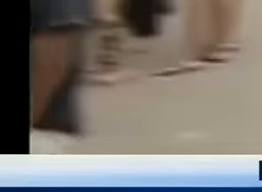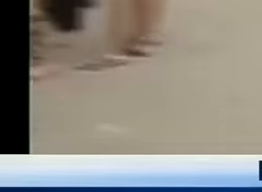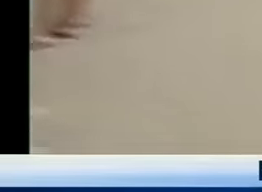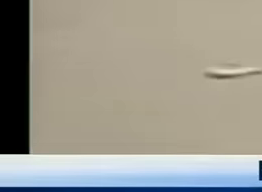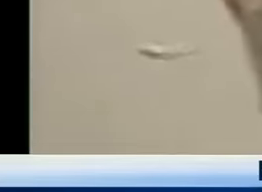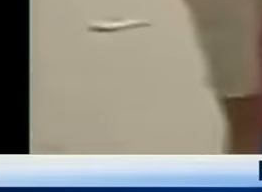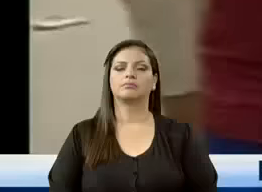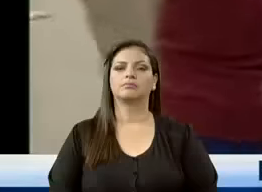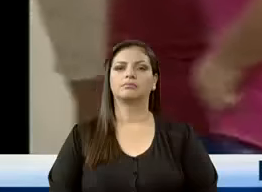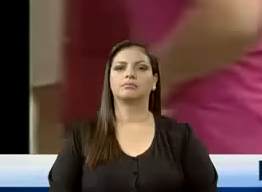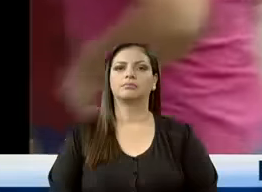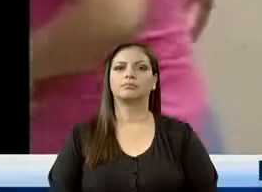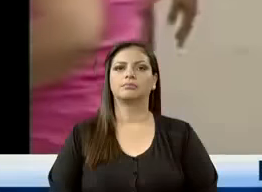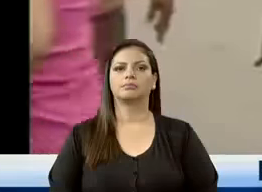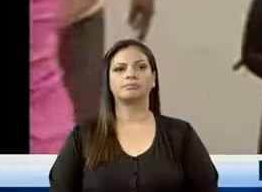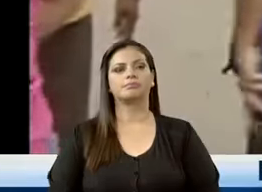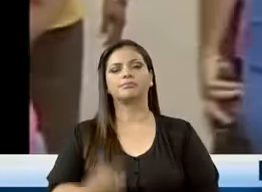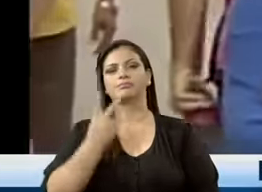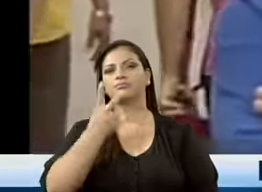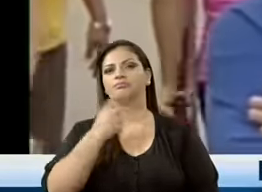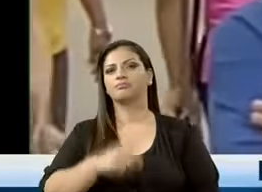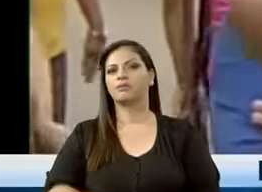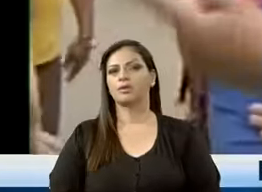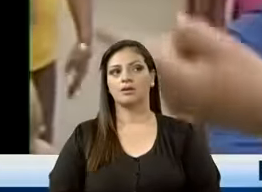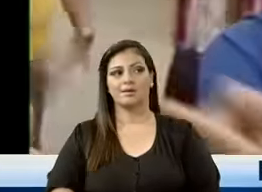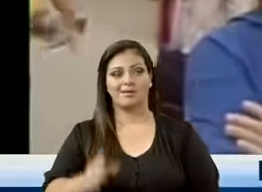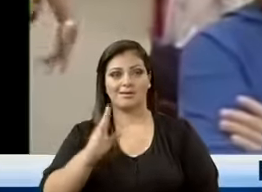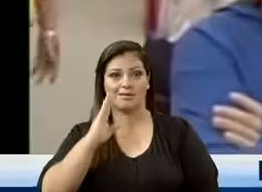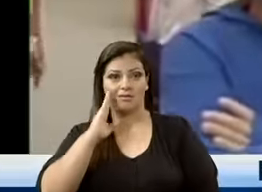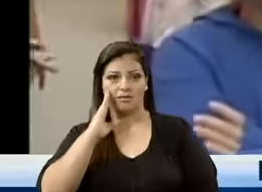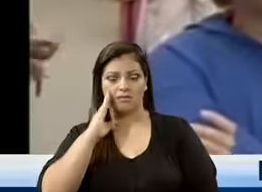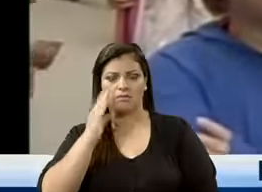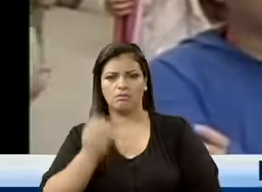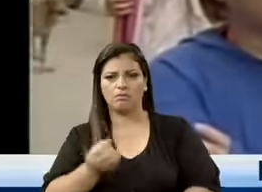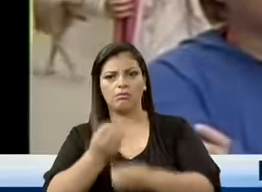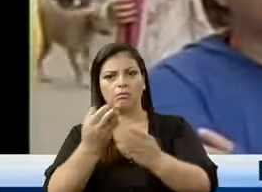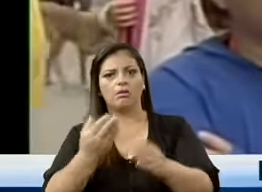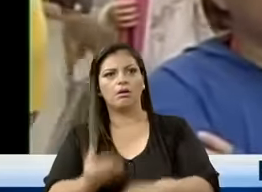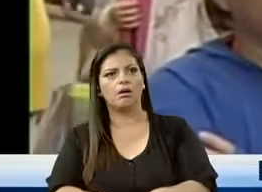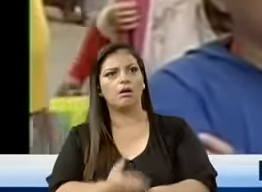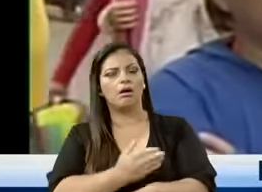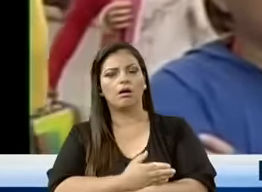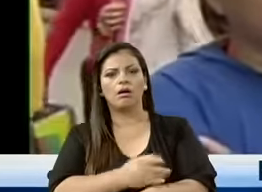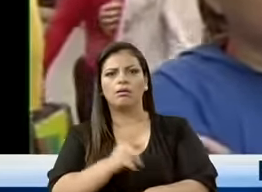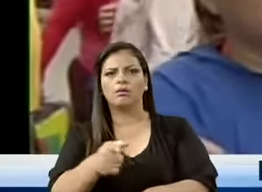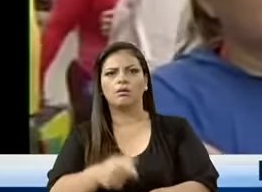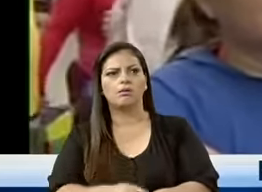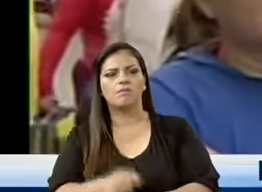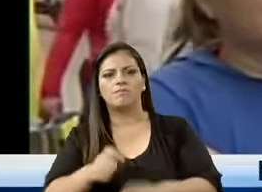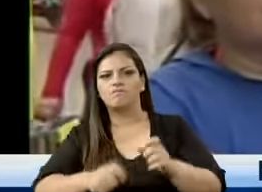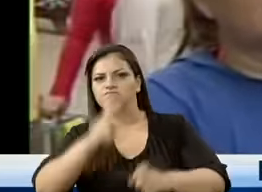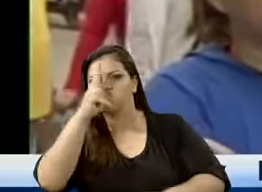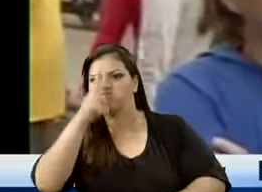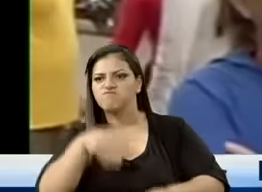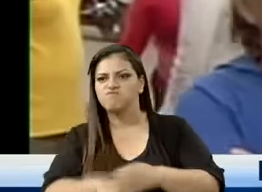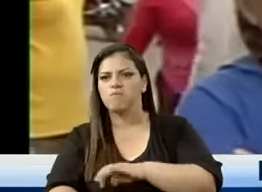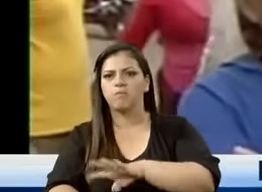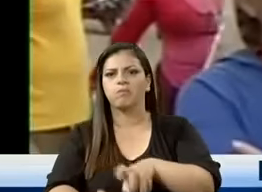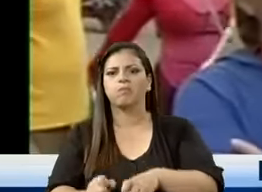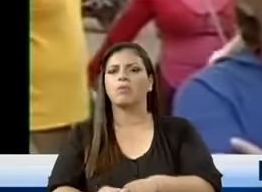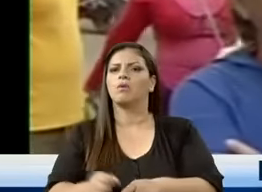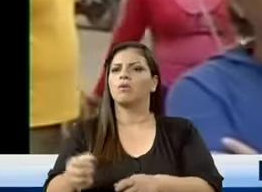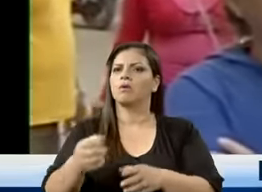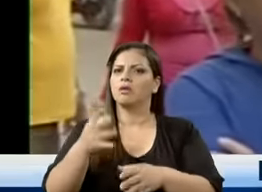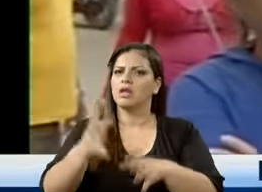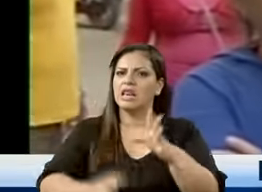que a más de los robos también encuentran en los alrededores del plantel educativo indicios de que también consumen